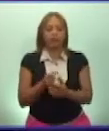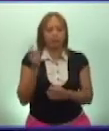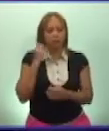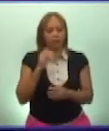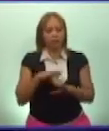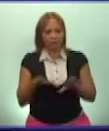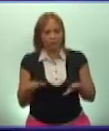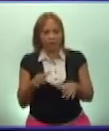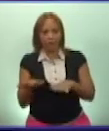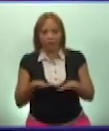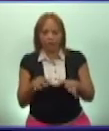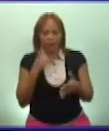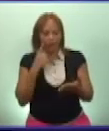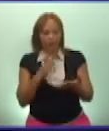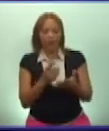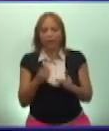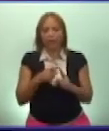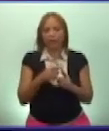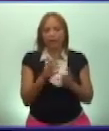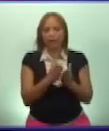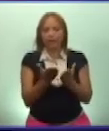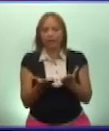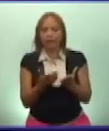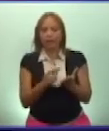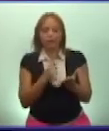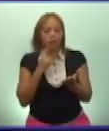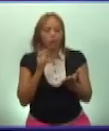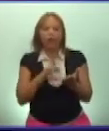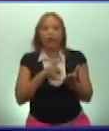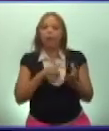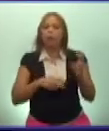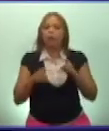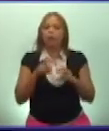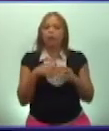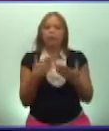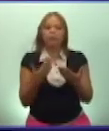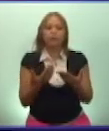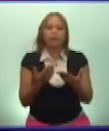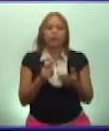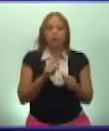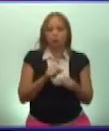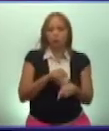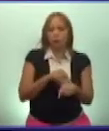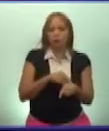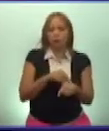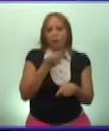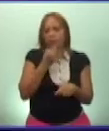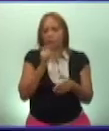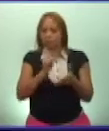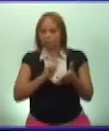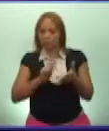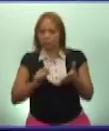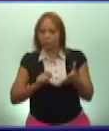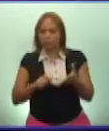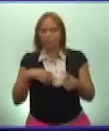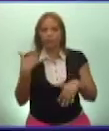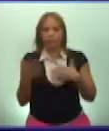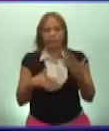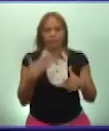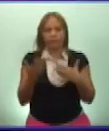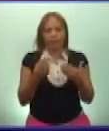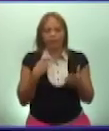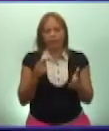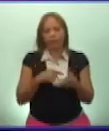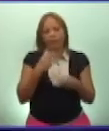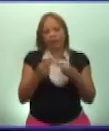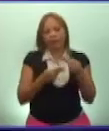su libro de texto frente a ustedes, vamos a buscarlo y le vamos a dar unos segundos para que puedan copiar las actividades que